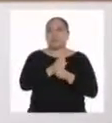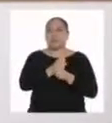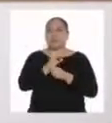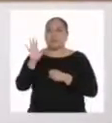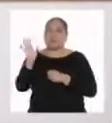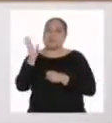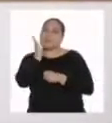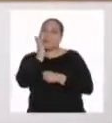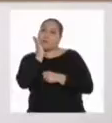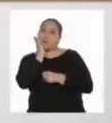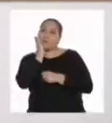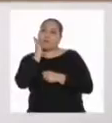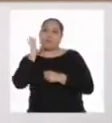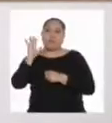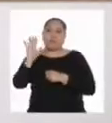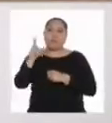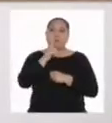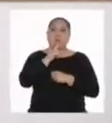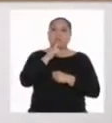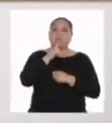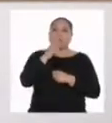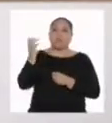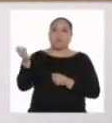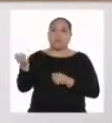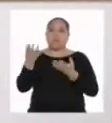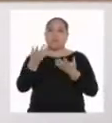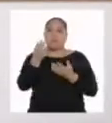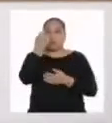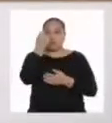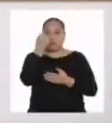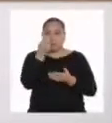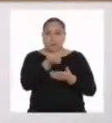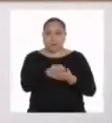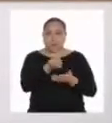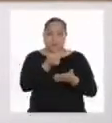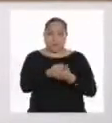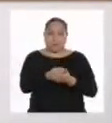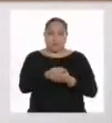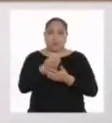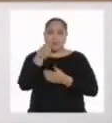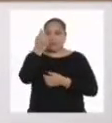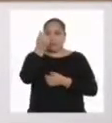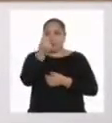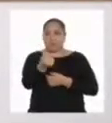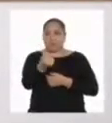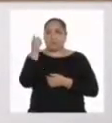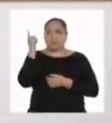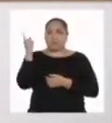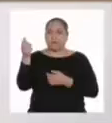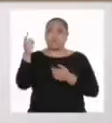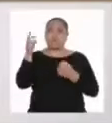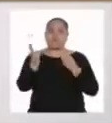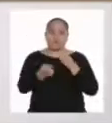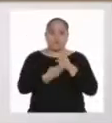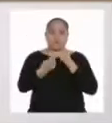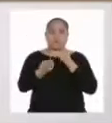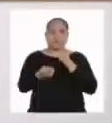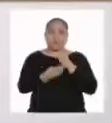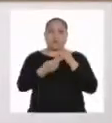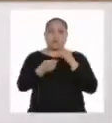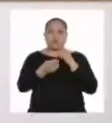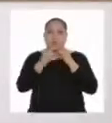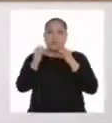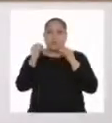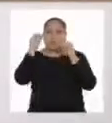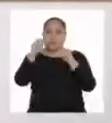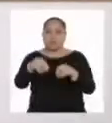tanto de su mamá como del papá les dio un capital, es decir, el dinero que tienen ahorrado y que